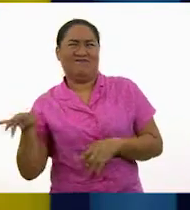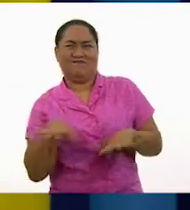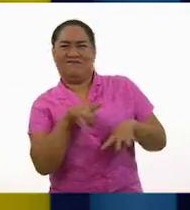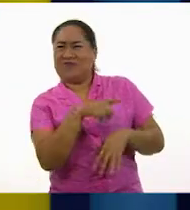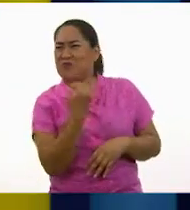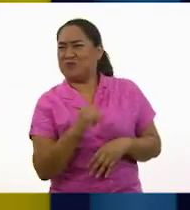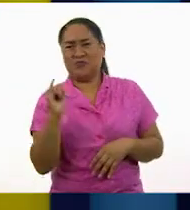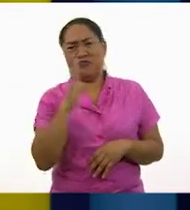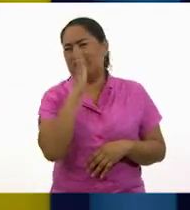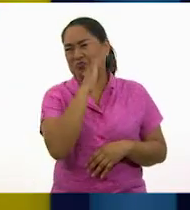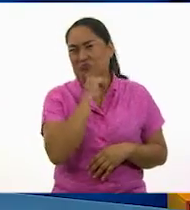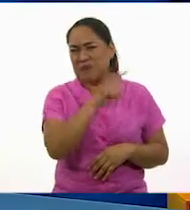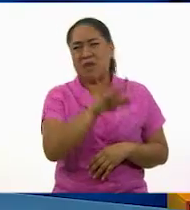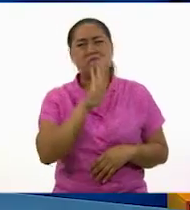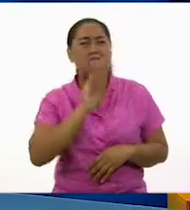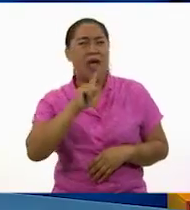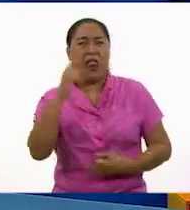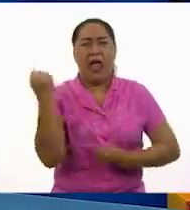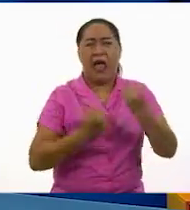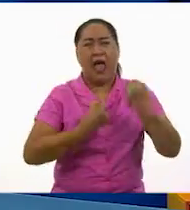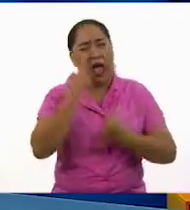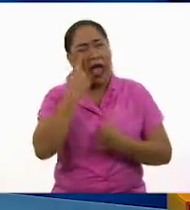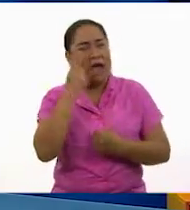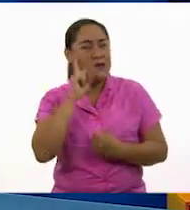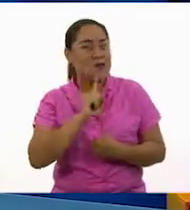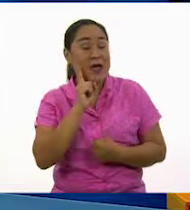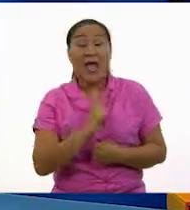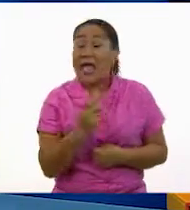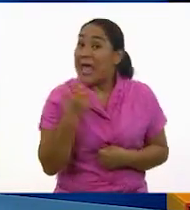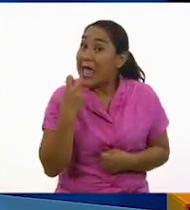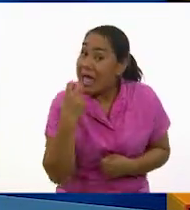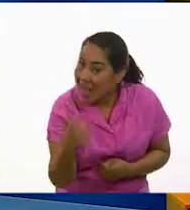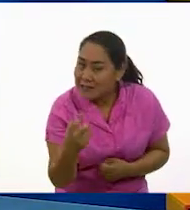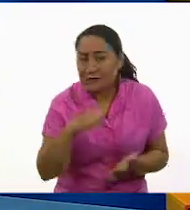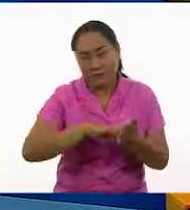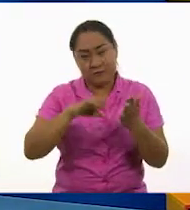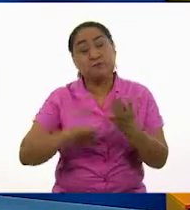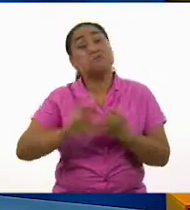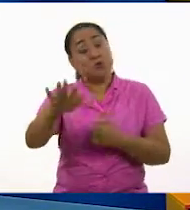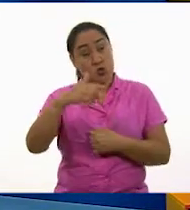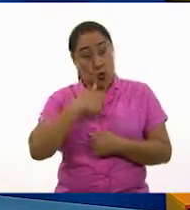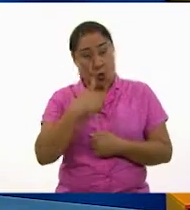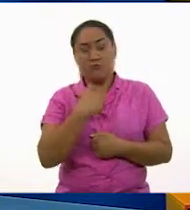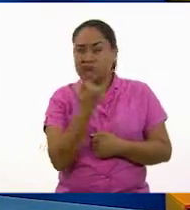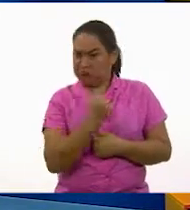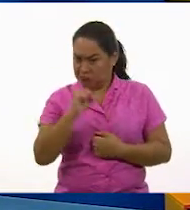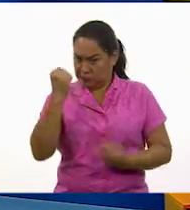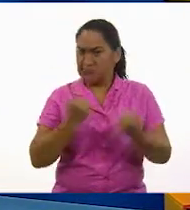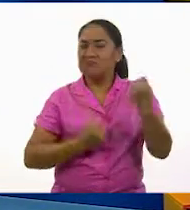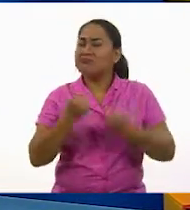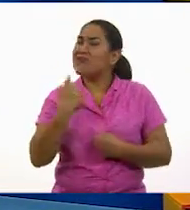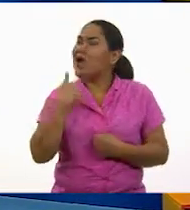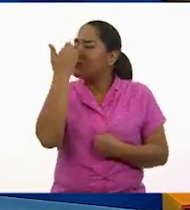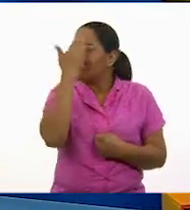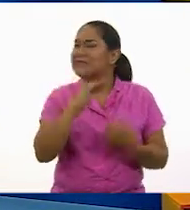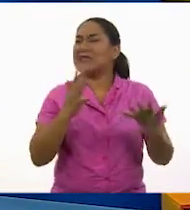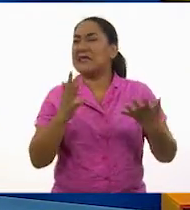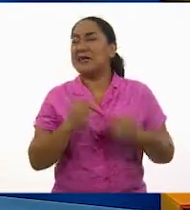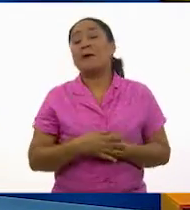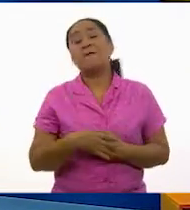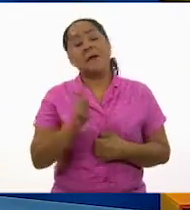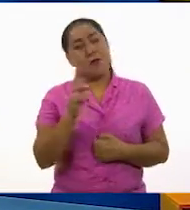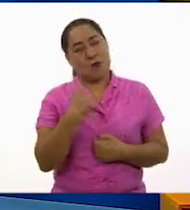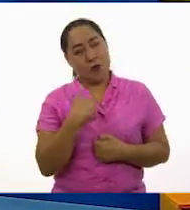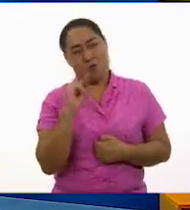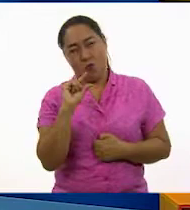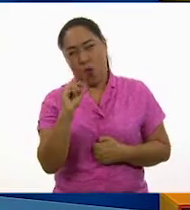porque las mujeres manejan muy mal. Exacto. Y déjame decirte que yo manejo muy bien, aunque casi no lo